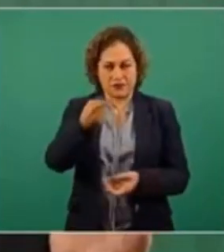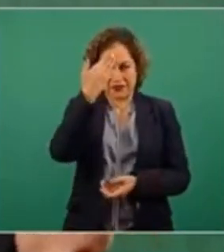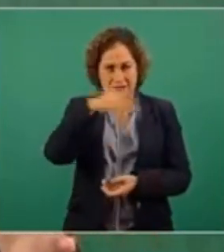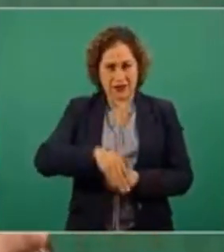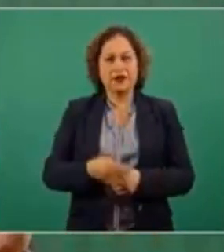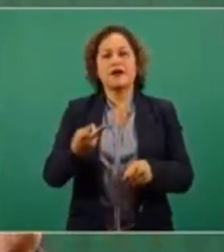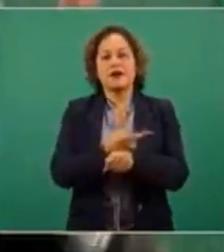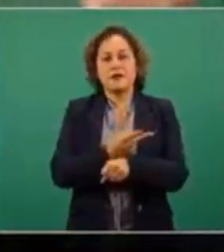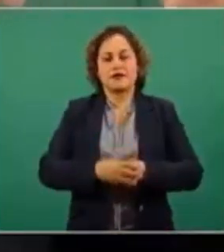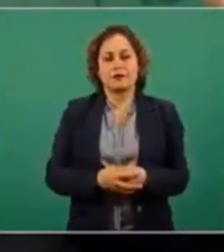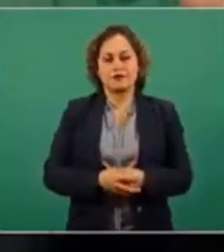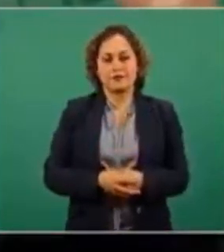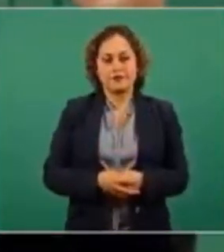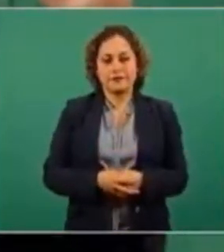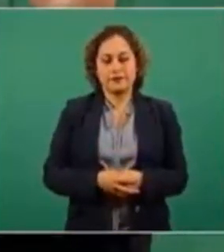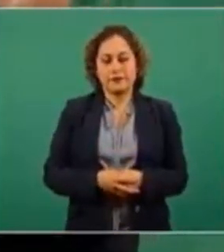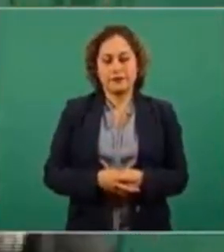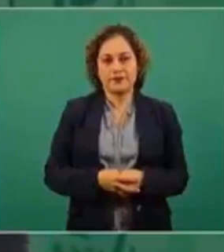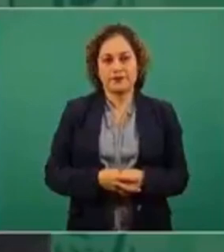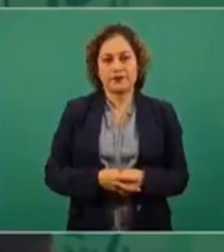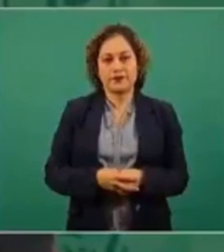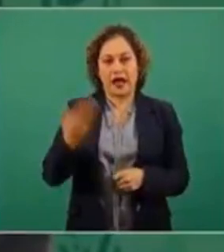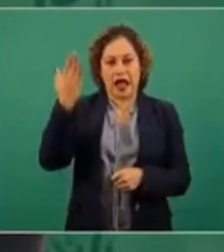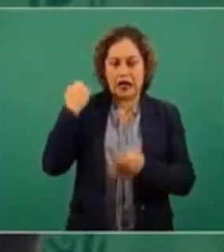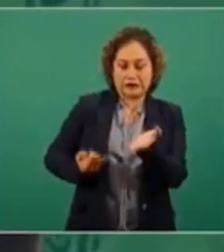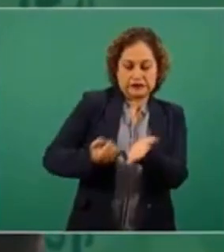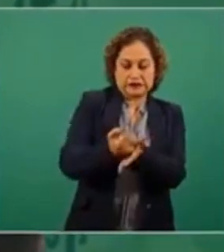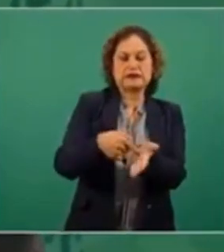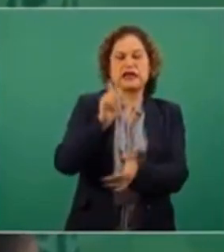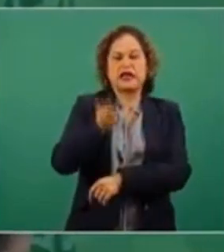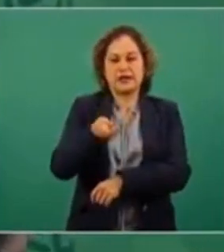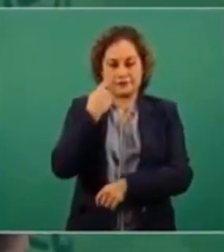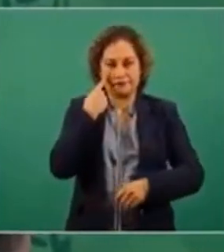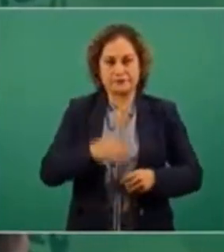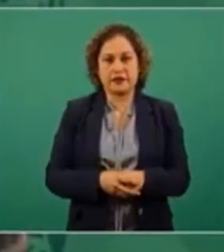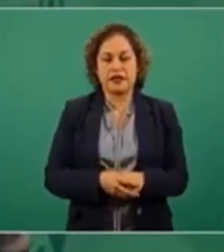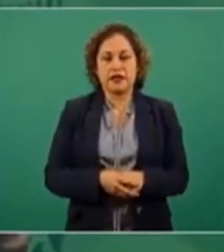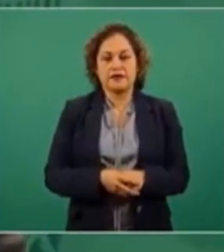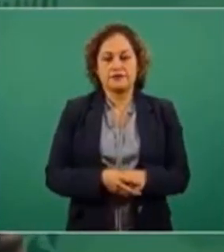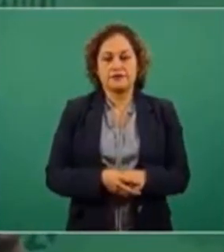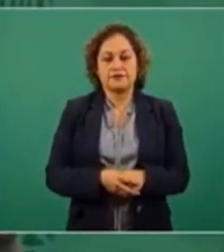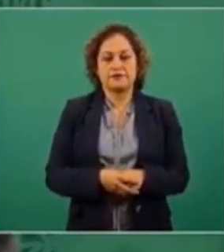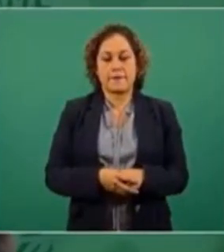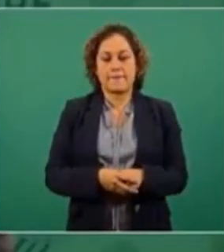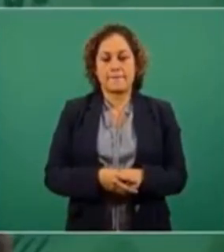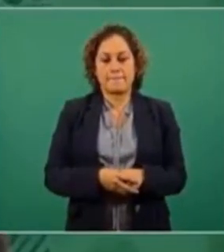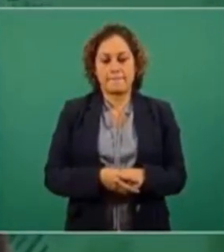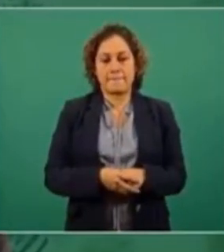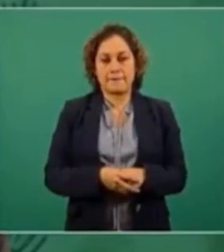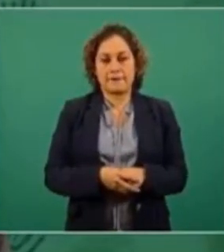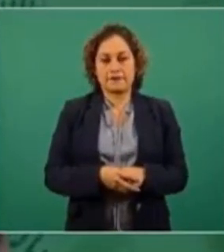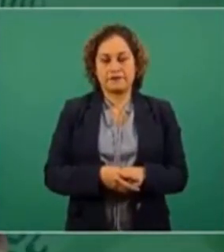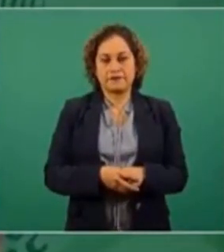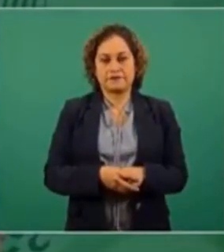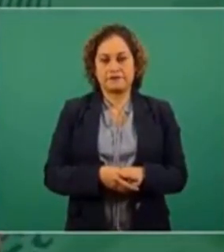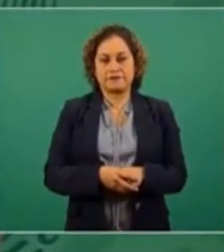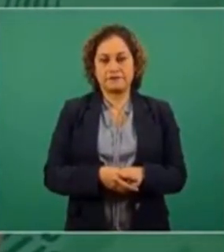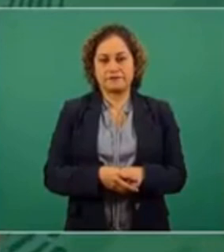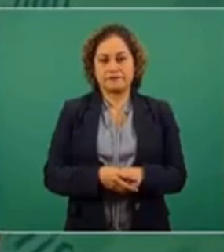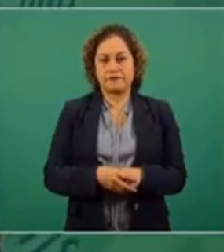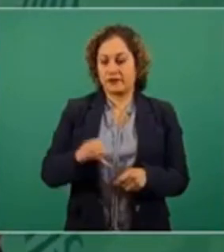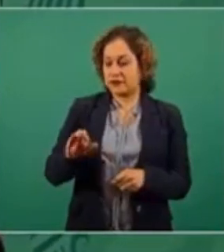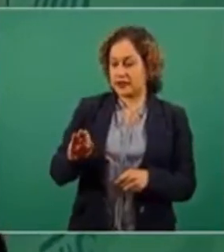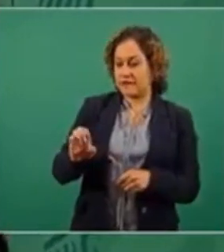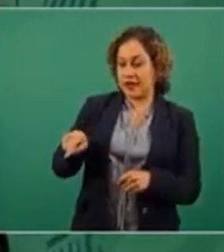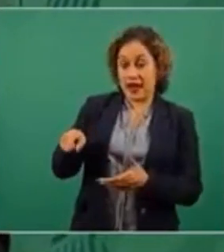Decidieron que primero suben a las líneas de transmisión de la